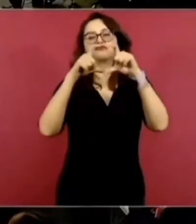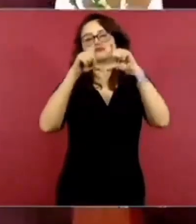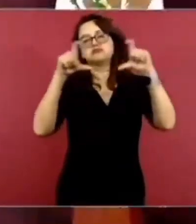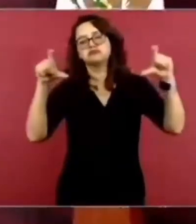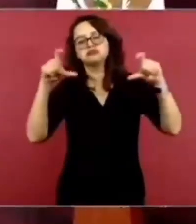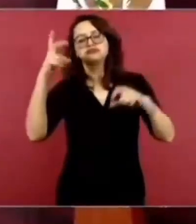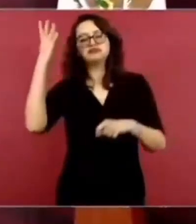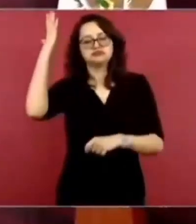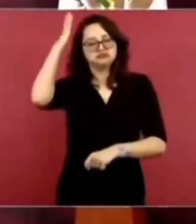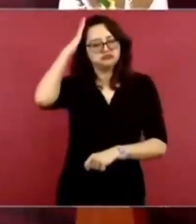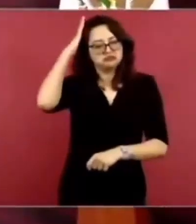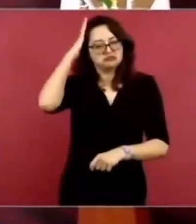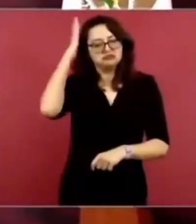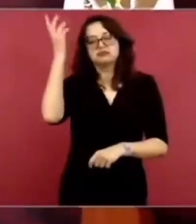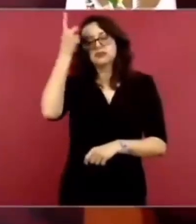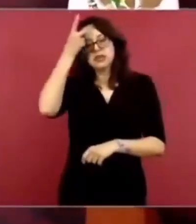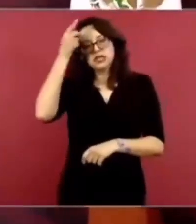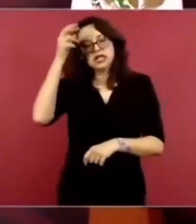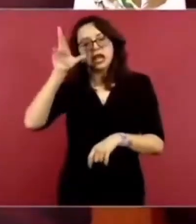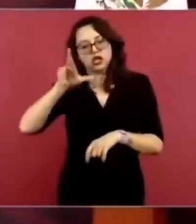gerentes o directivos